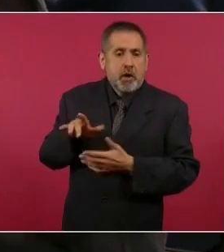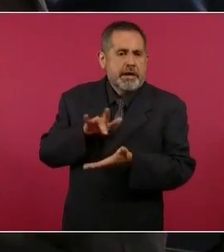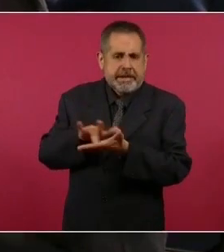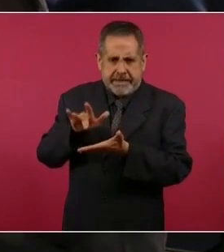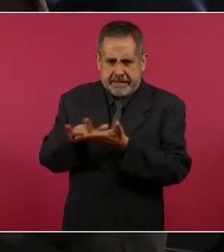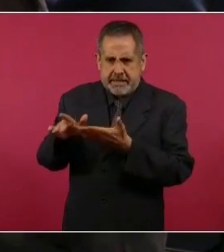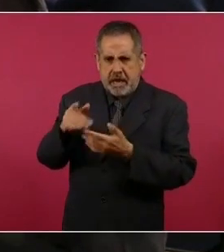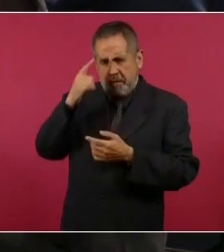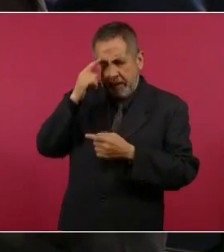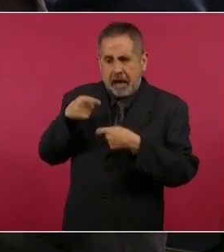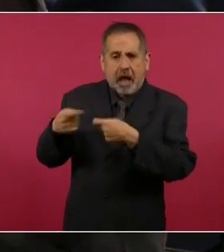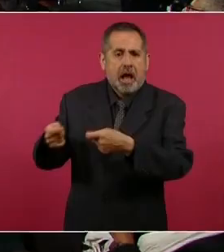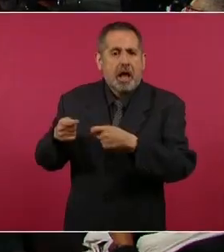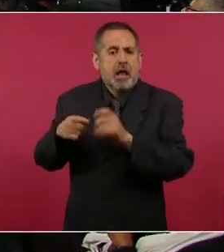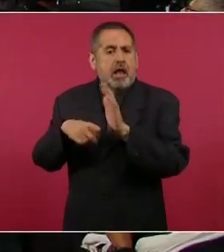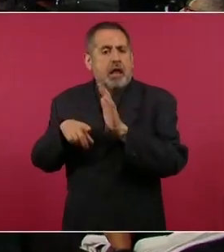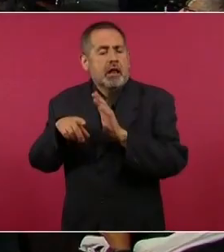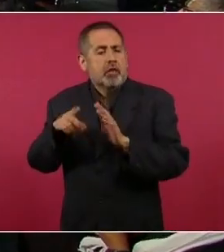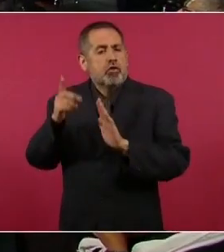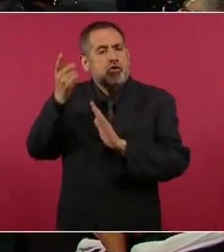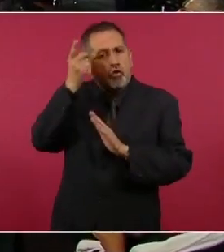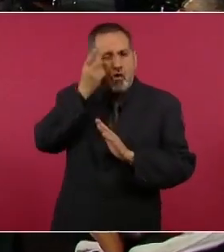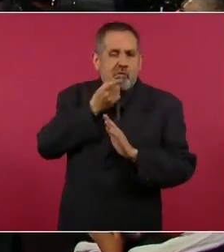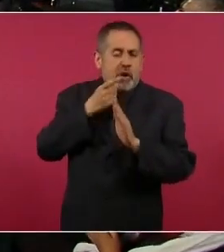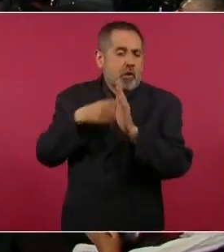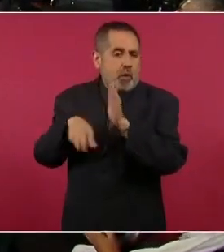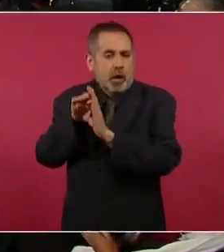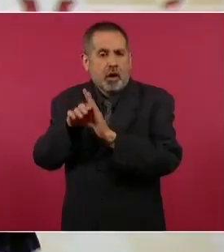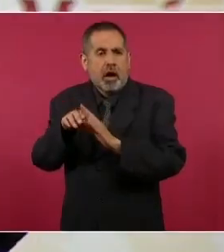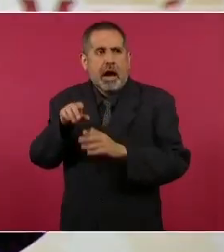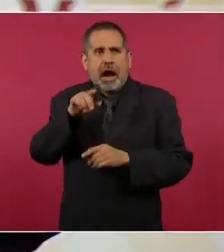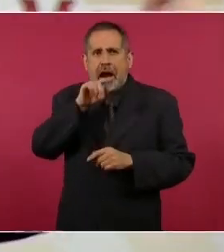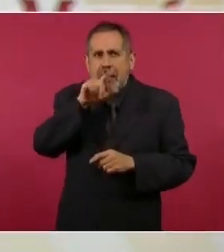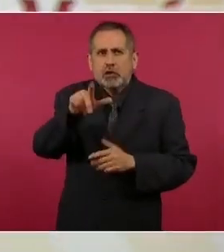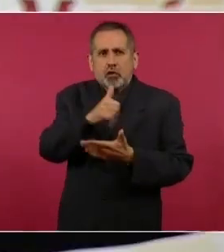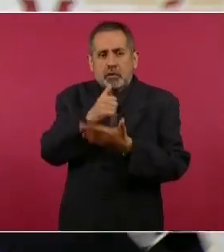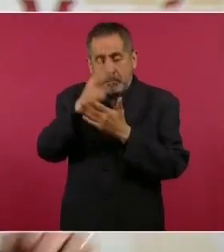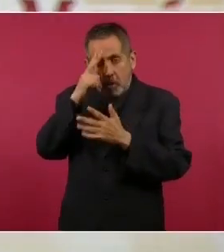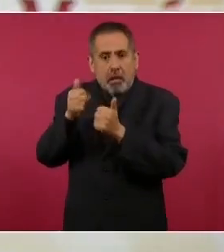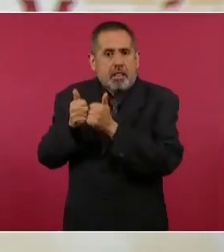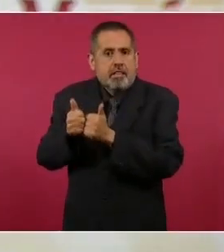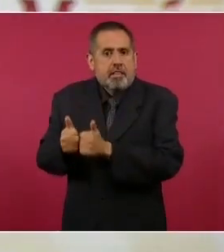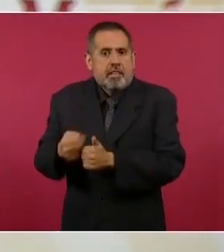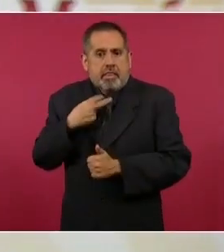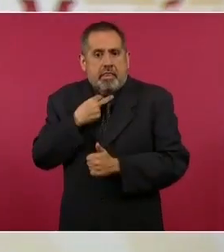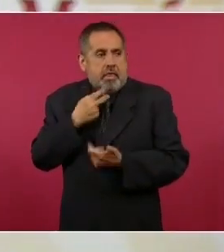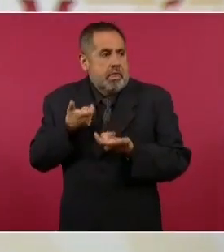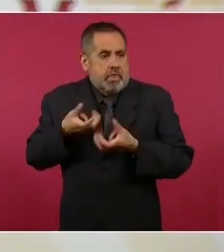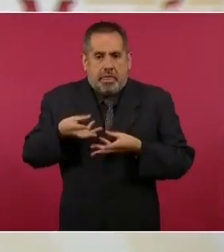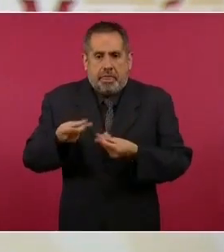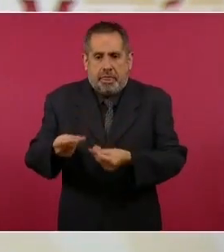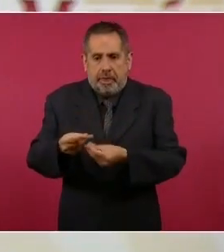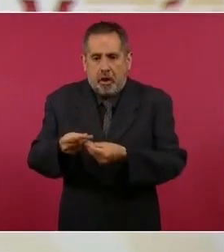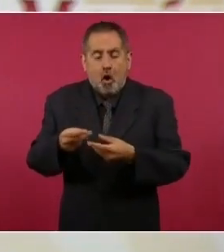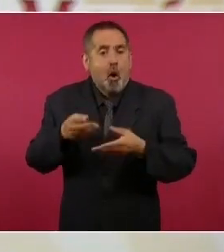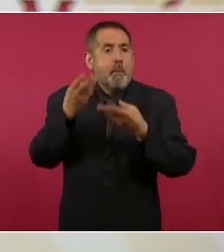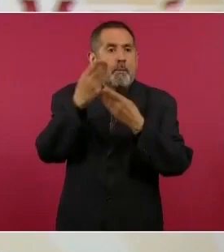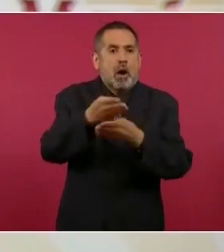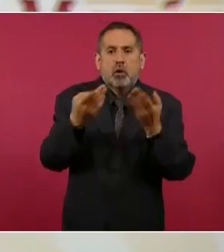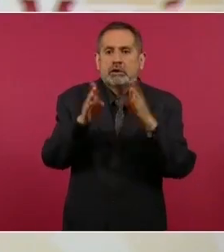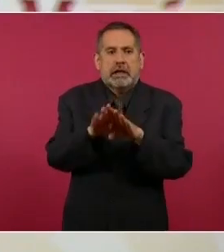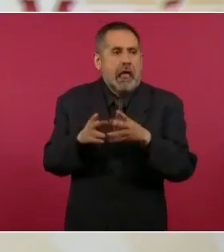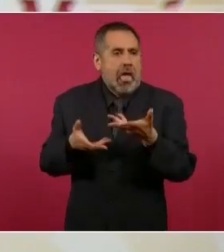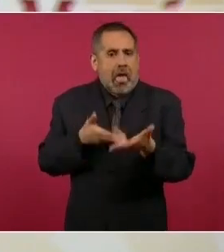con recursos para hospedaje a 19 personas de Jalisco y Ciudad de México porque se prolongó su estancia y no tenían recursos allá o los bancos estaban cerrados,